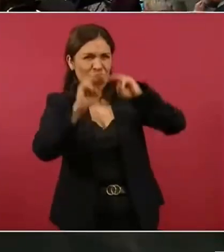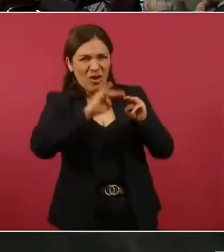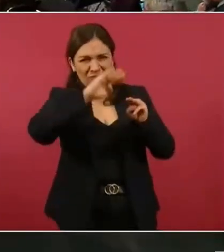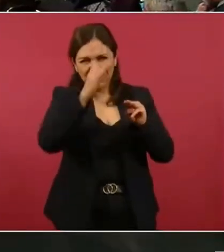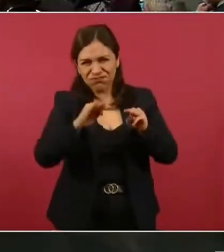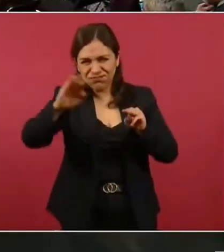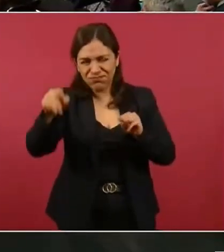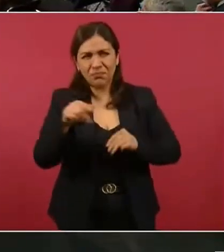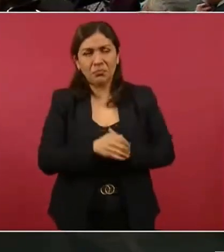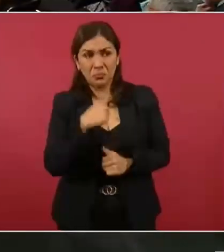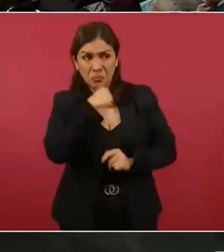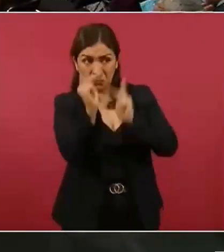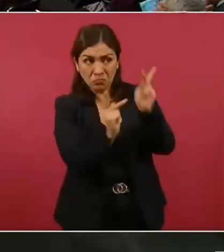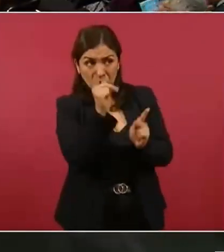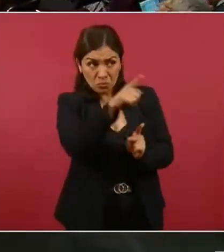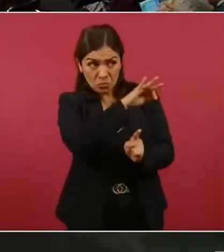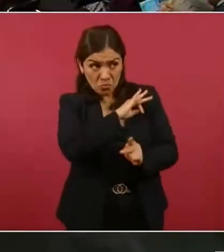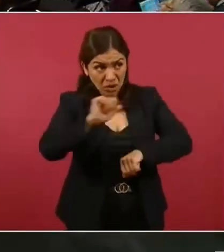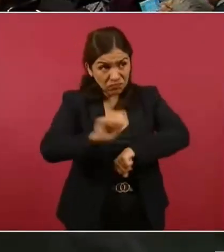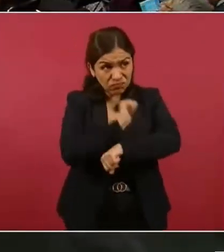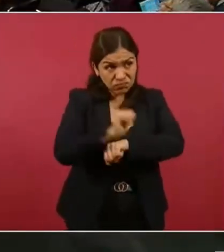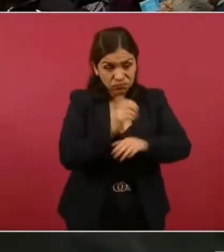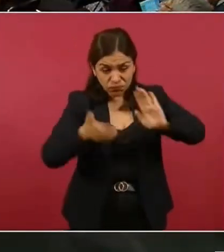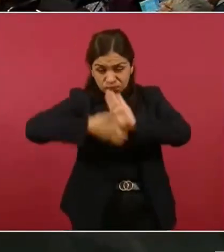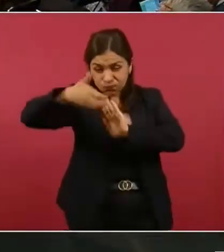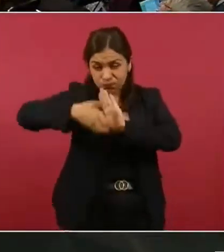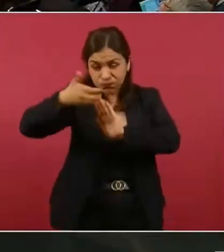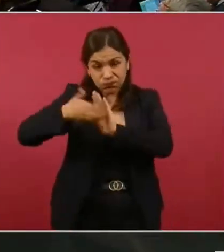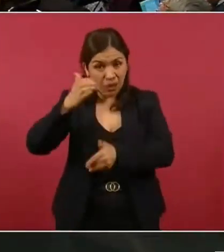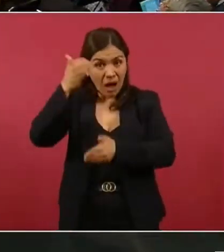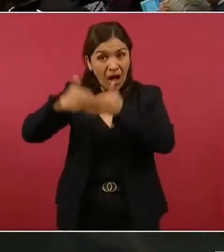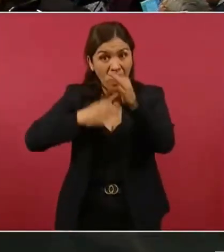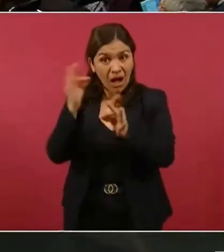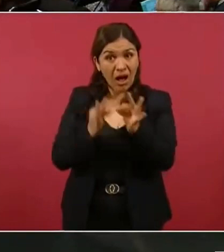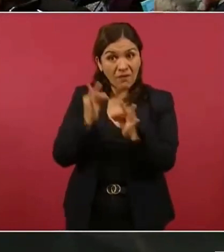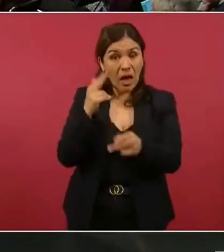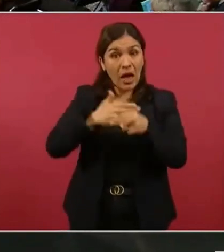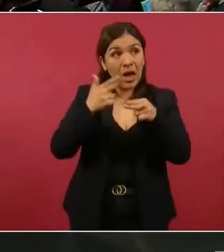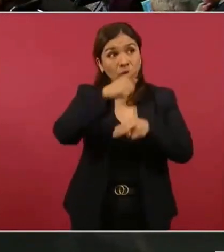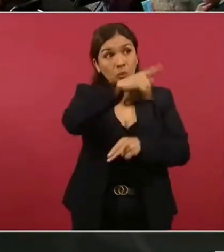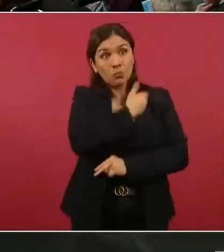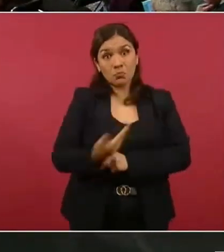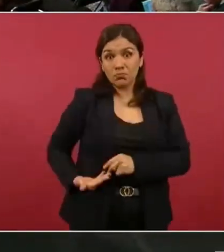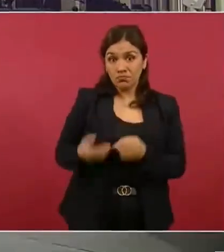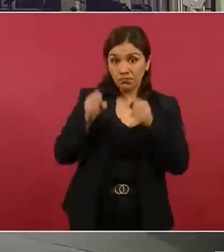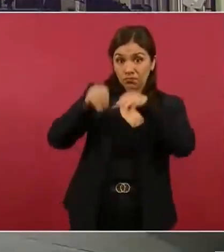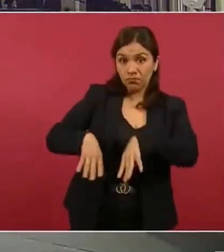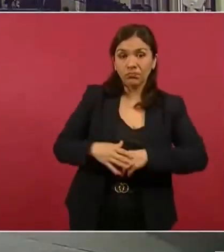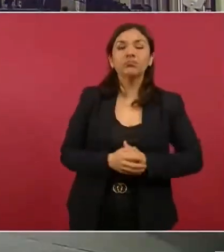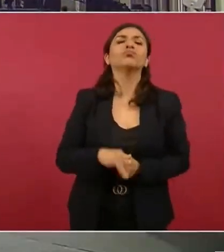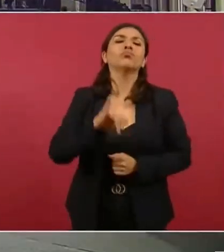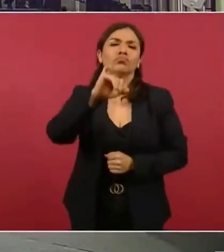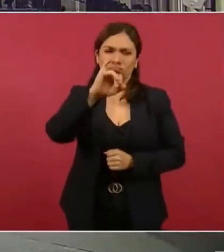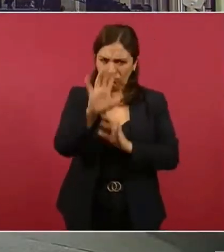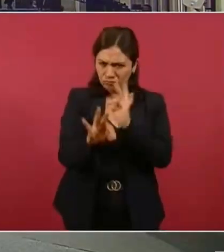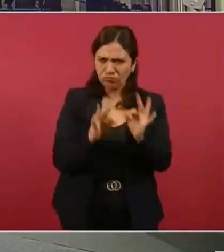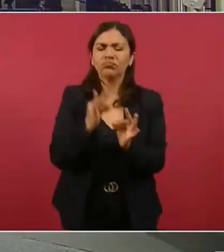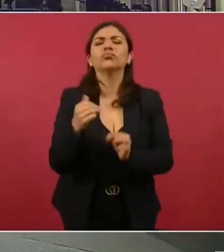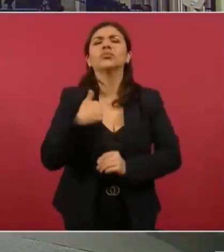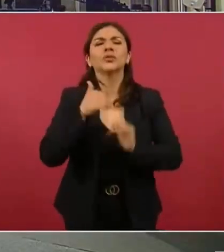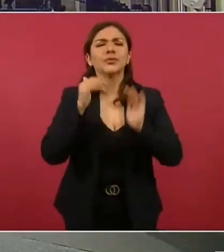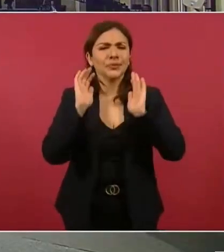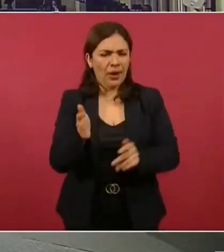se acabará esta carretera antes de que termine su administración. Sí, la vamos a terminar y sí tengo